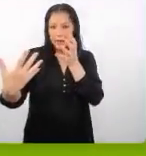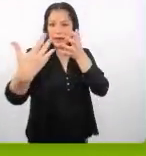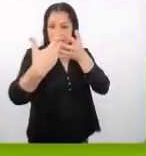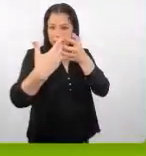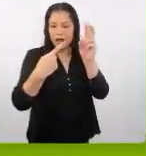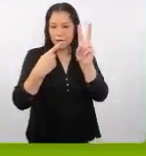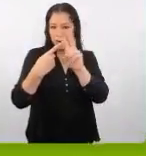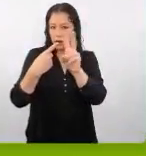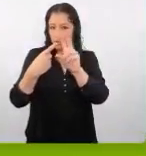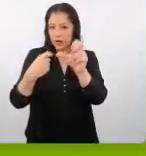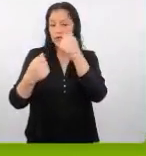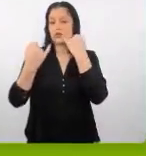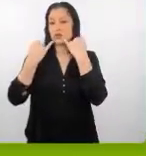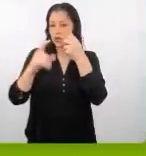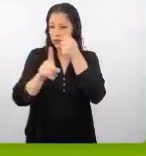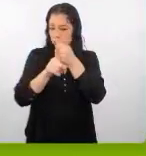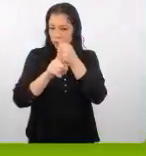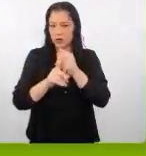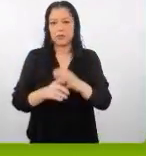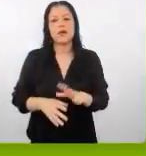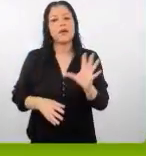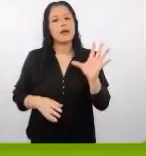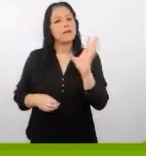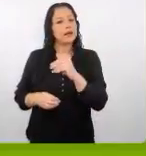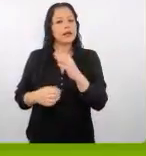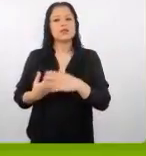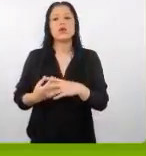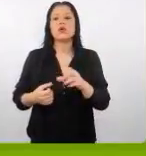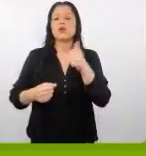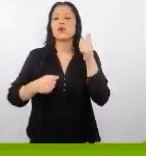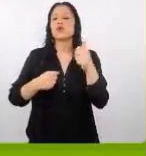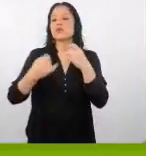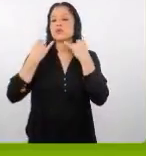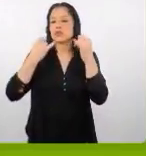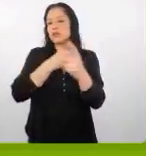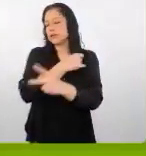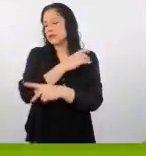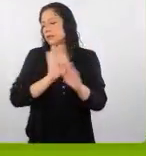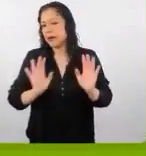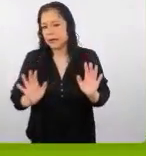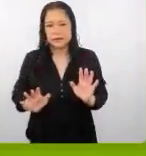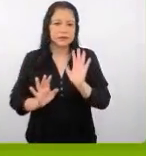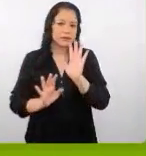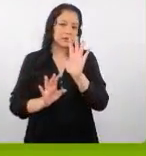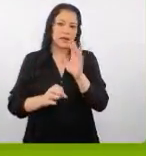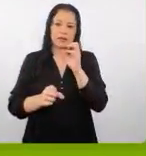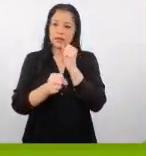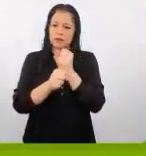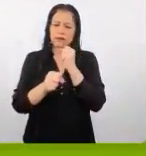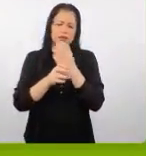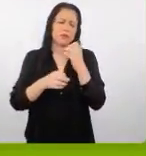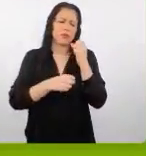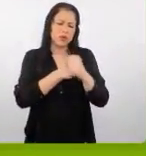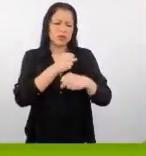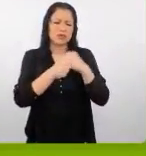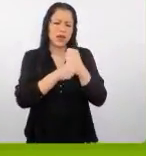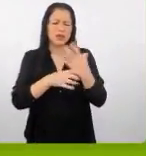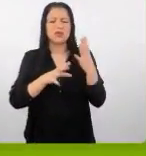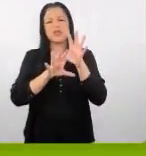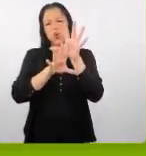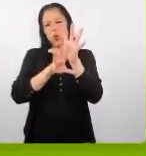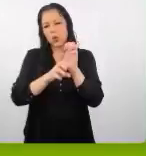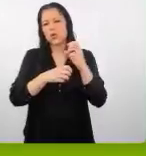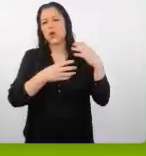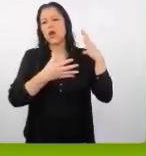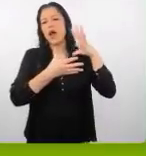vocabulario que ellos tienen que es para todo lo extranjero ¿no? y bueno es algo que ya lo viene trabajando hace muchos años históricamente pero es